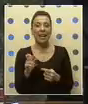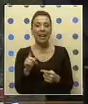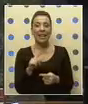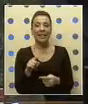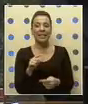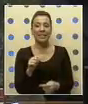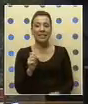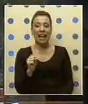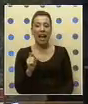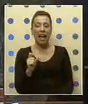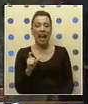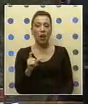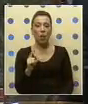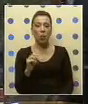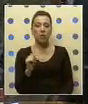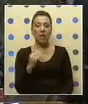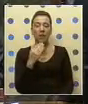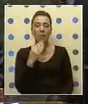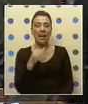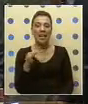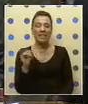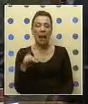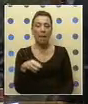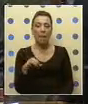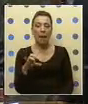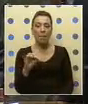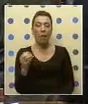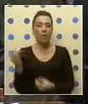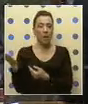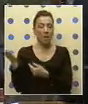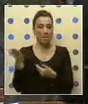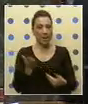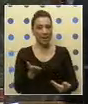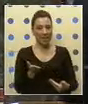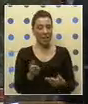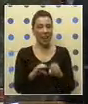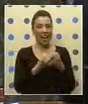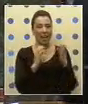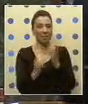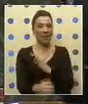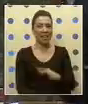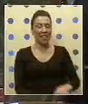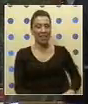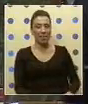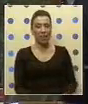de la Comuna de Isla de Maíz. Son muy bienvenidos ustedes a esta Cámara de Diputados.